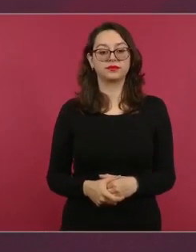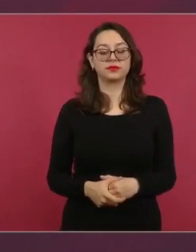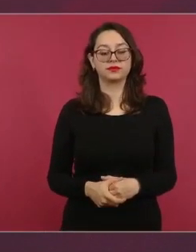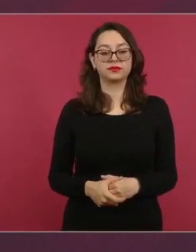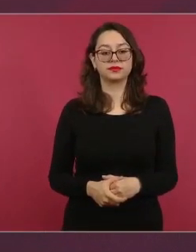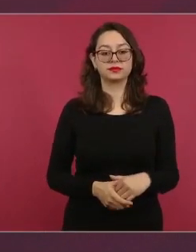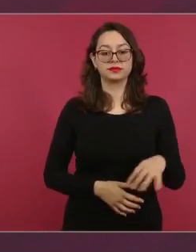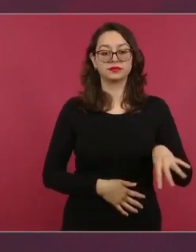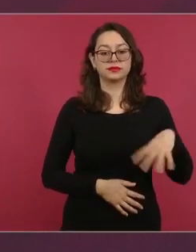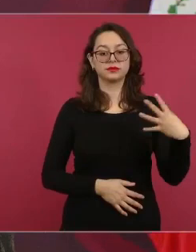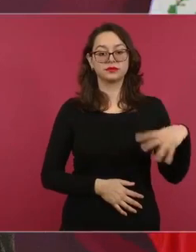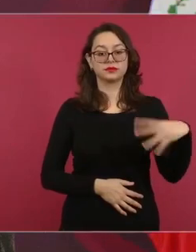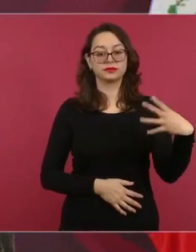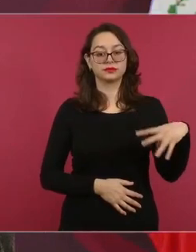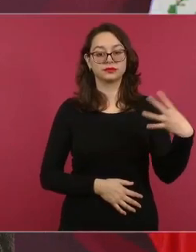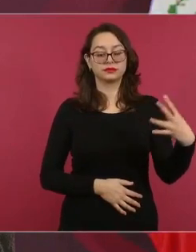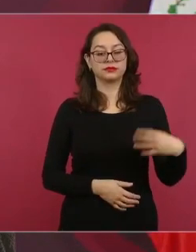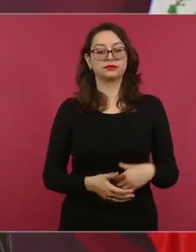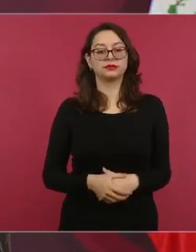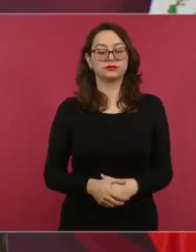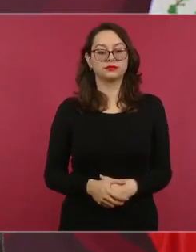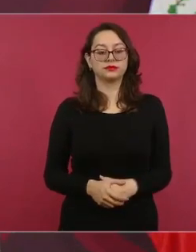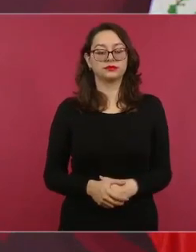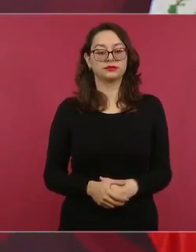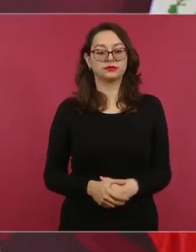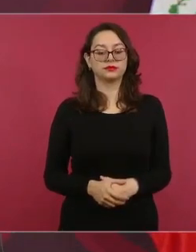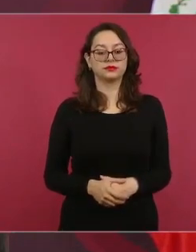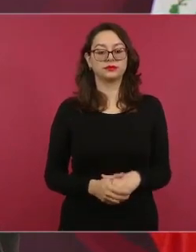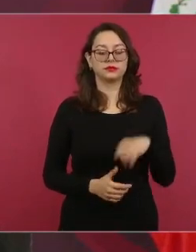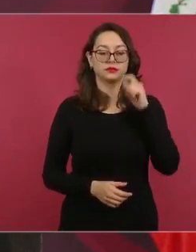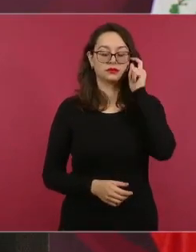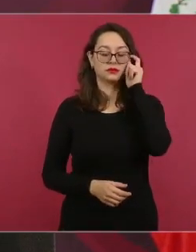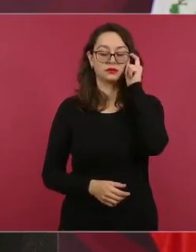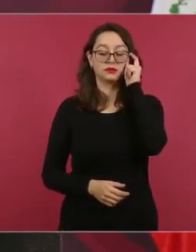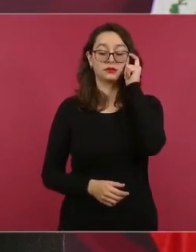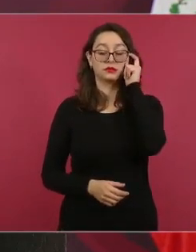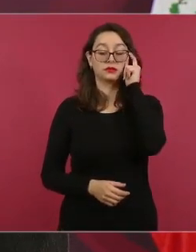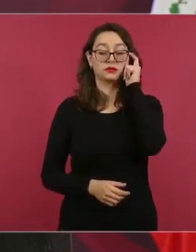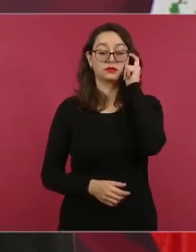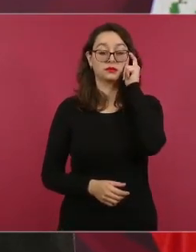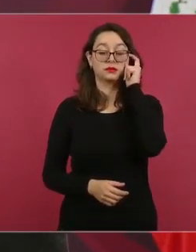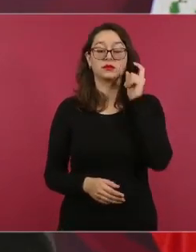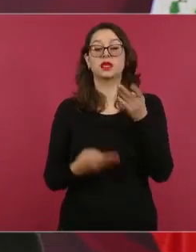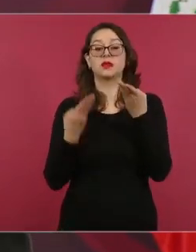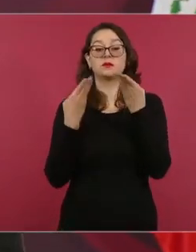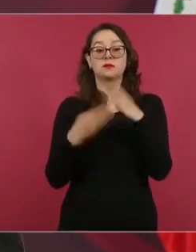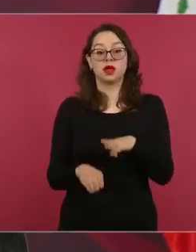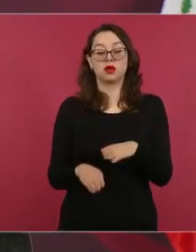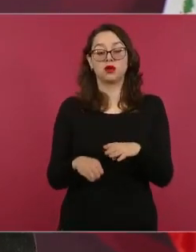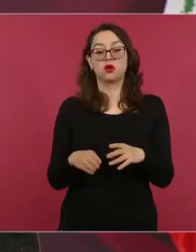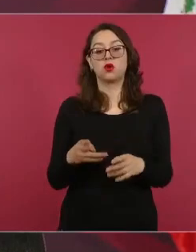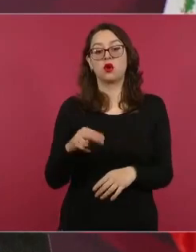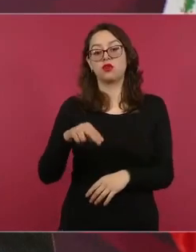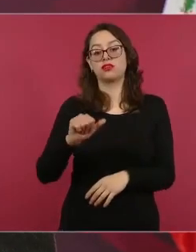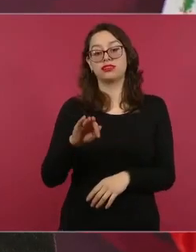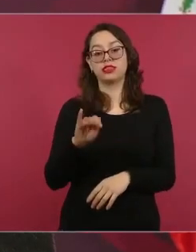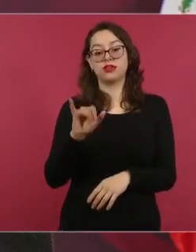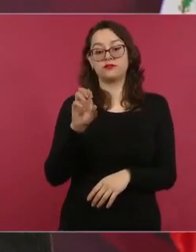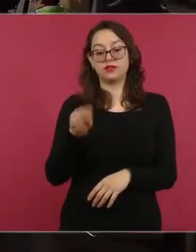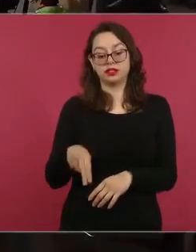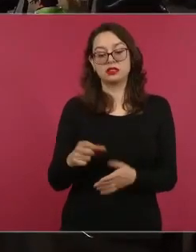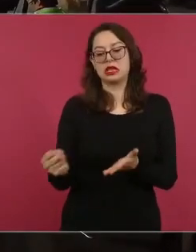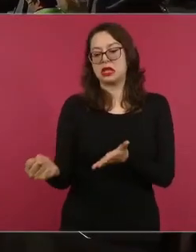catorce, Nacional Financiera otorgará créditos sin intereses